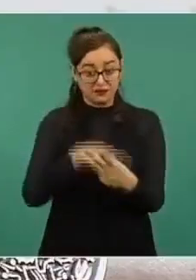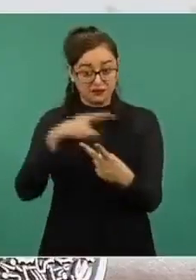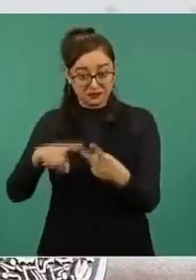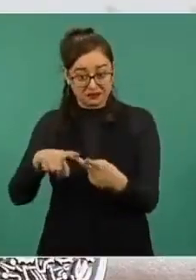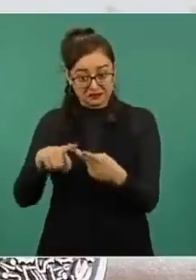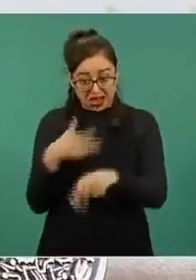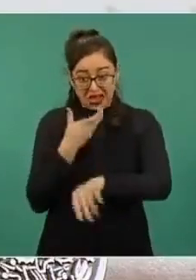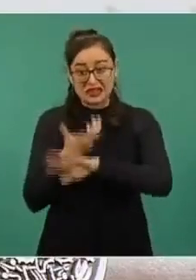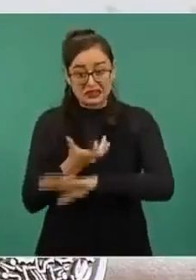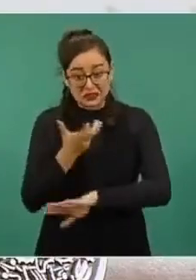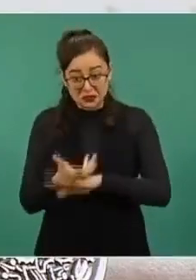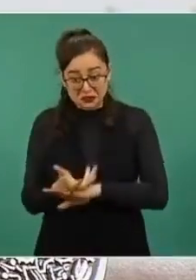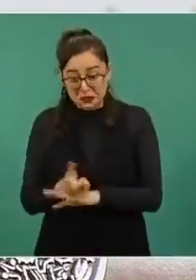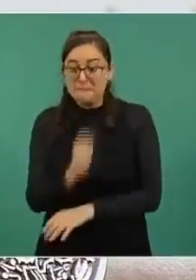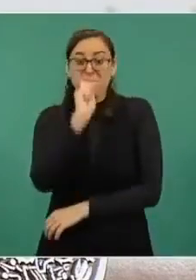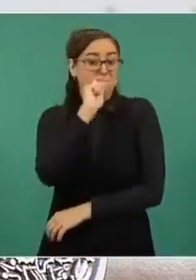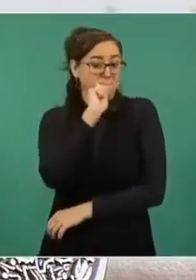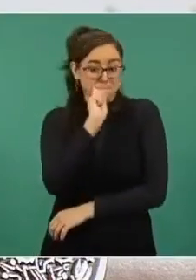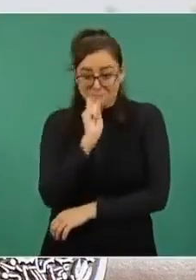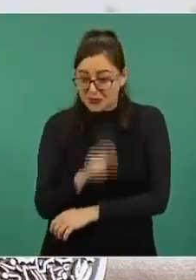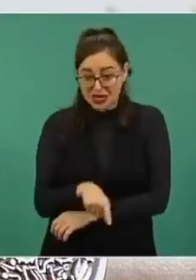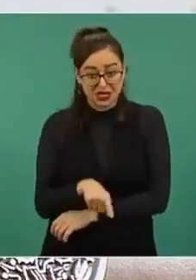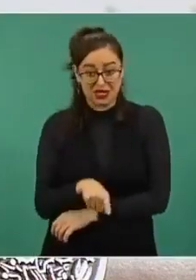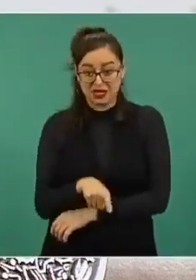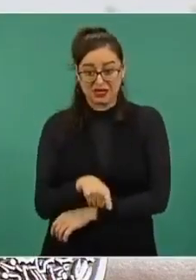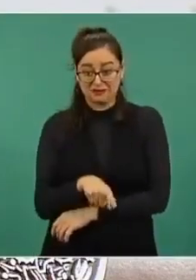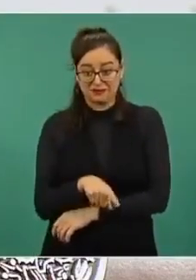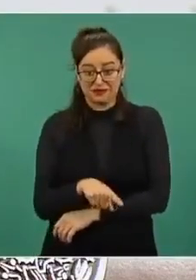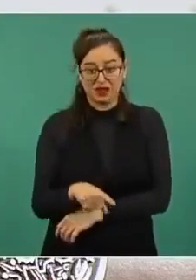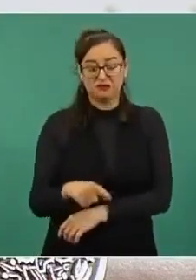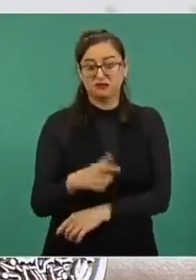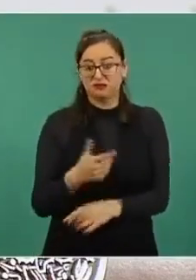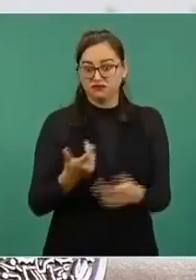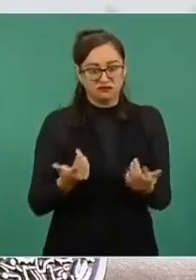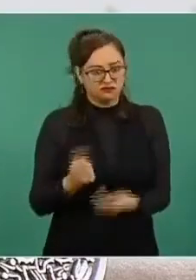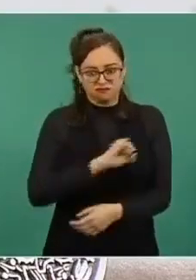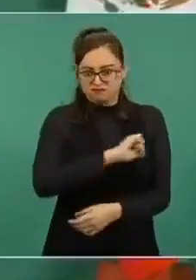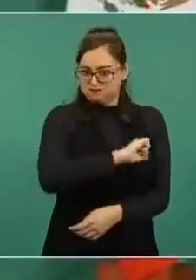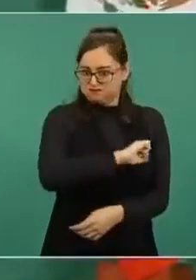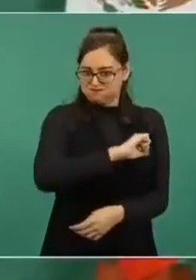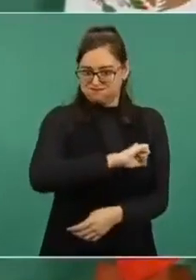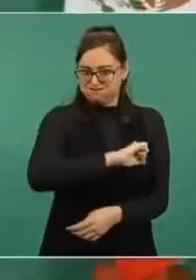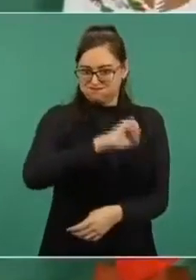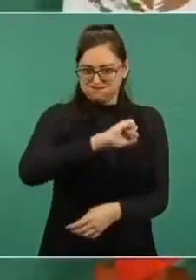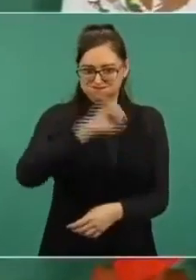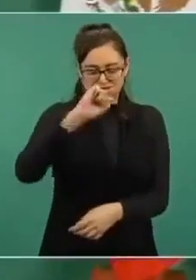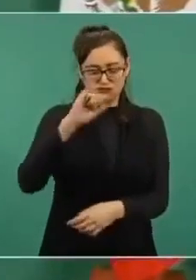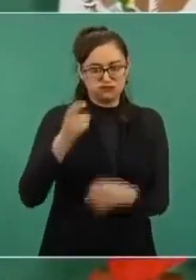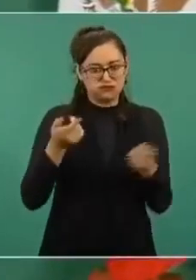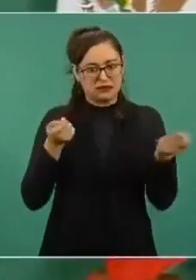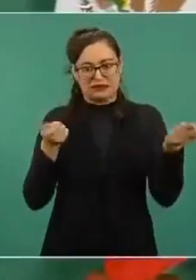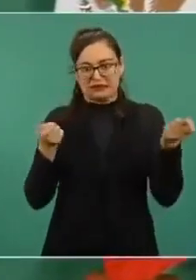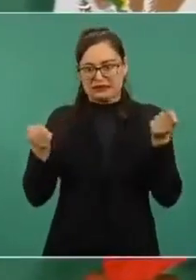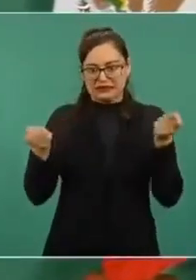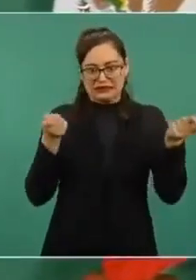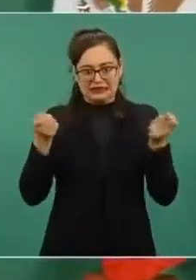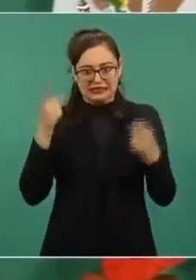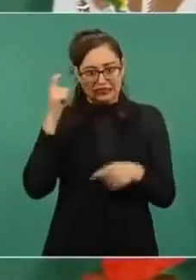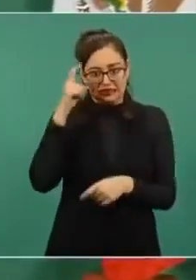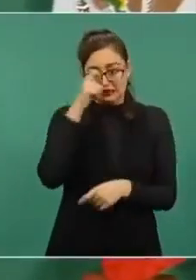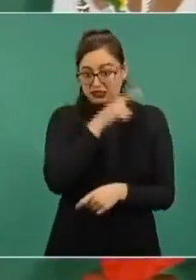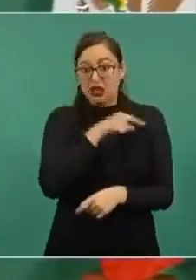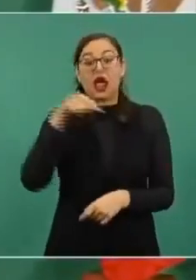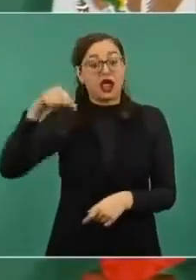muy en el nivel en que la estamos